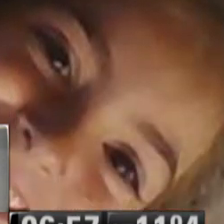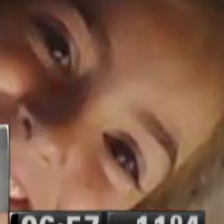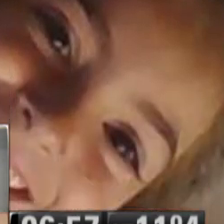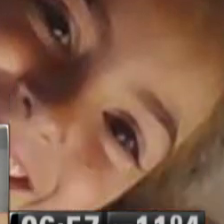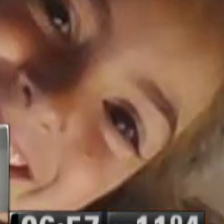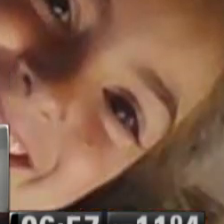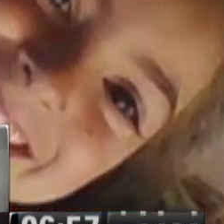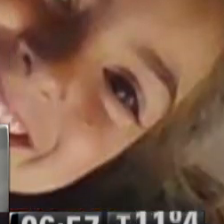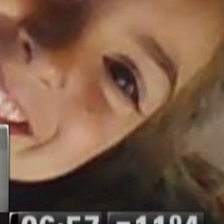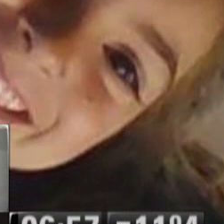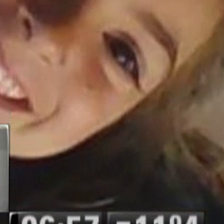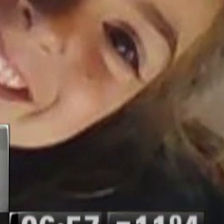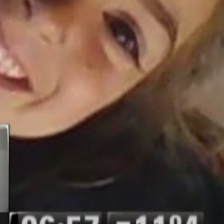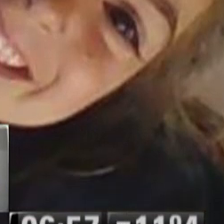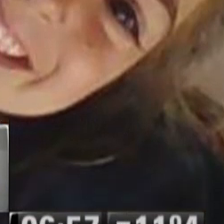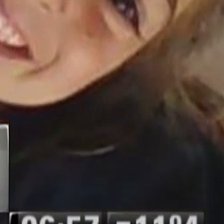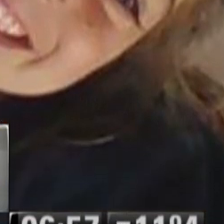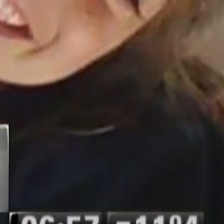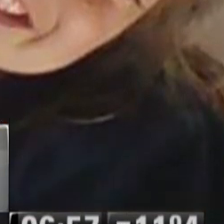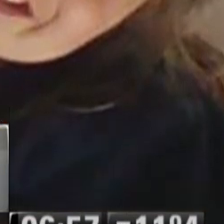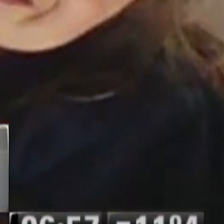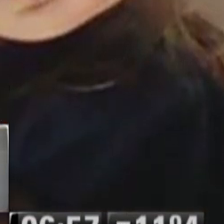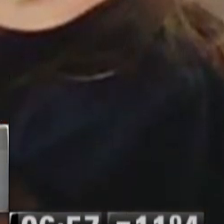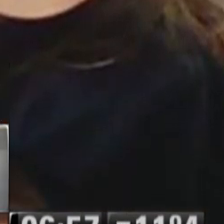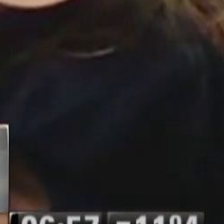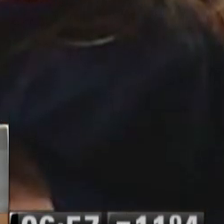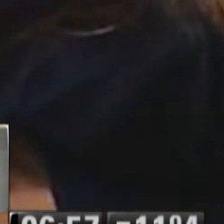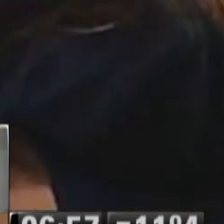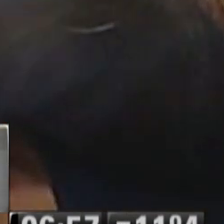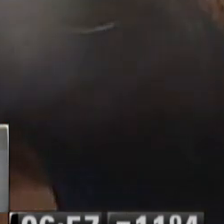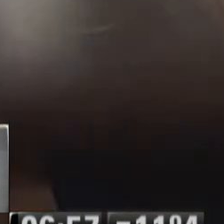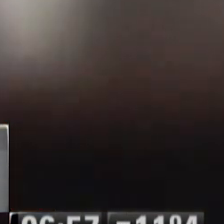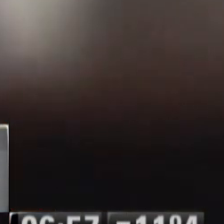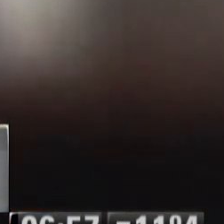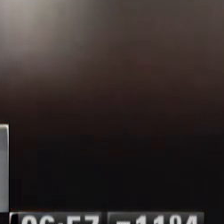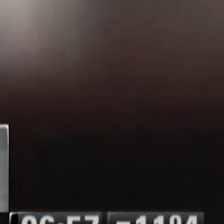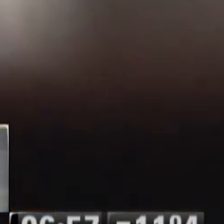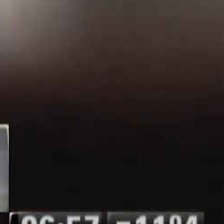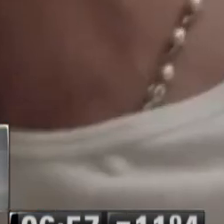Feliz jueves para todos. Si sufres, soy la culpa, no la tengo yo.